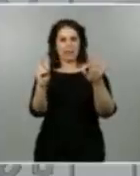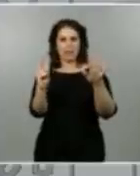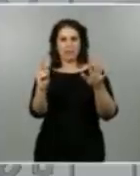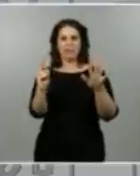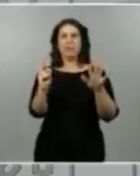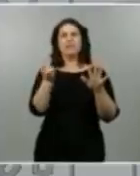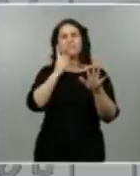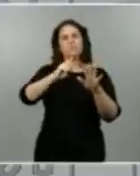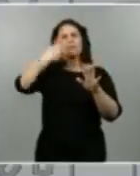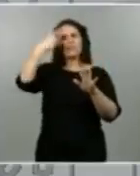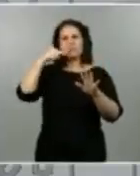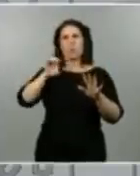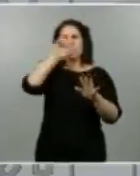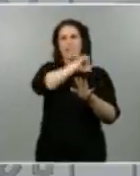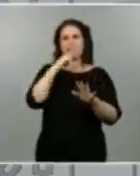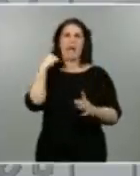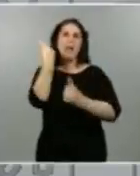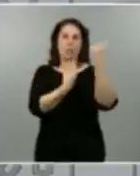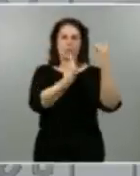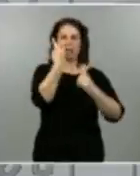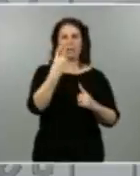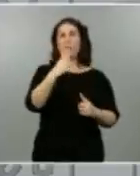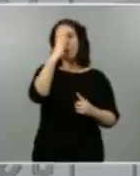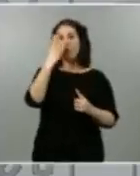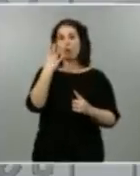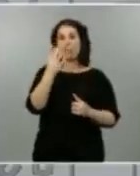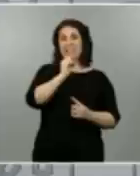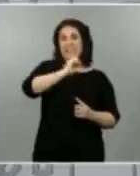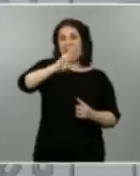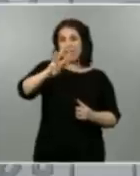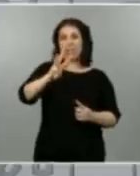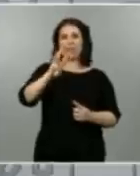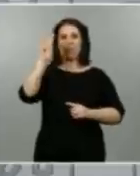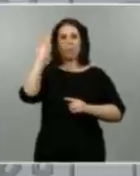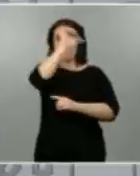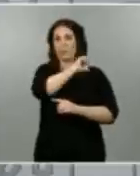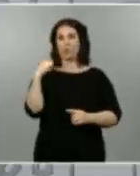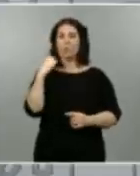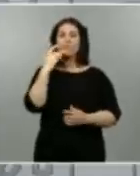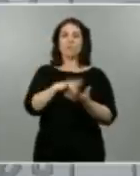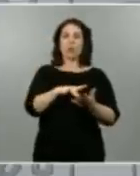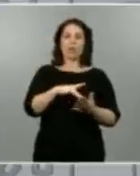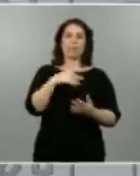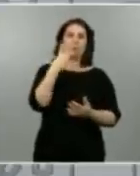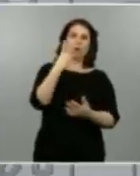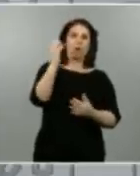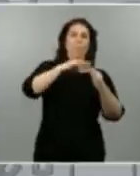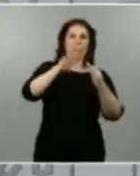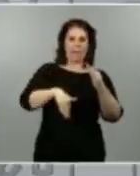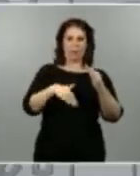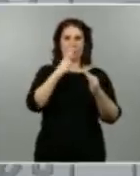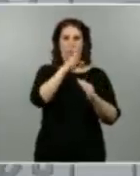porque 13 de las comunidades autónomas han tenido o 2 o menos nuevos ingresos en UCI. Y el número de hospitalizados